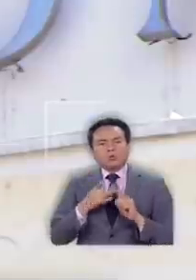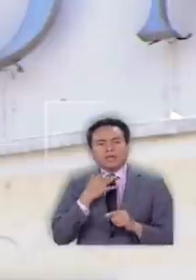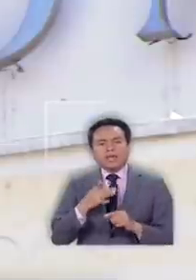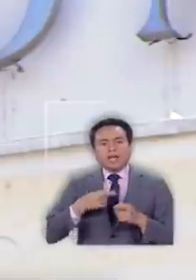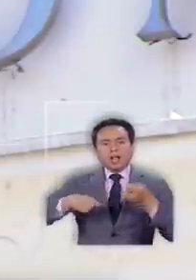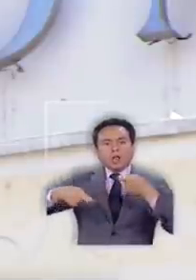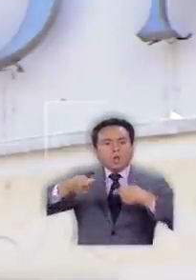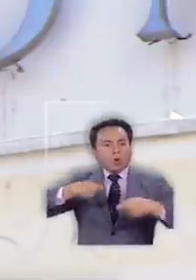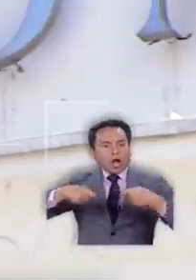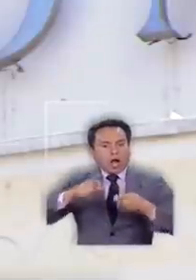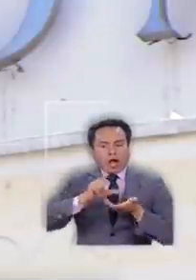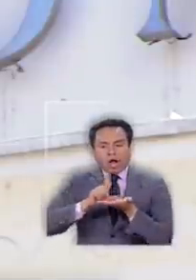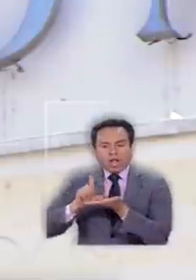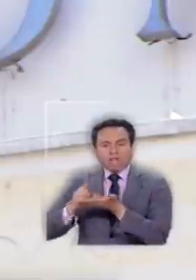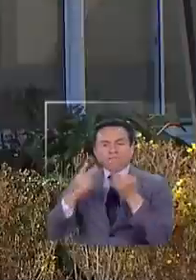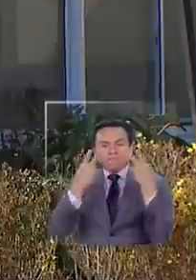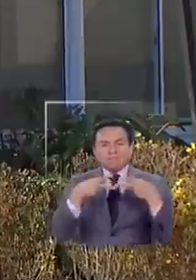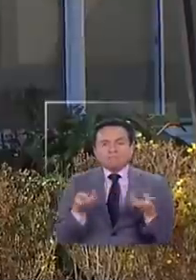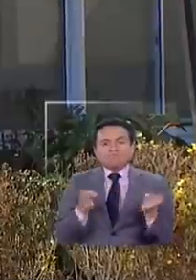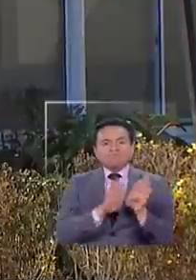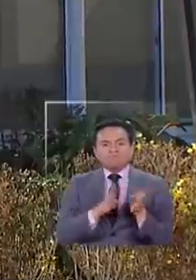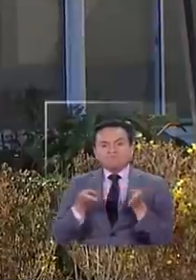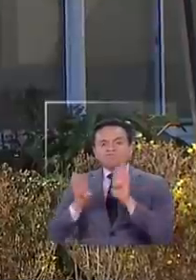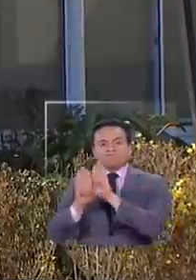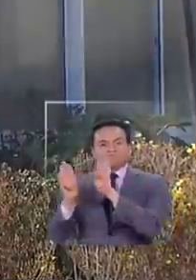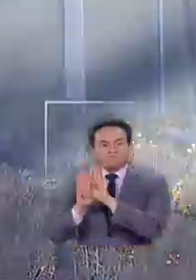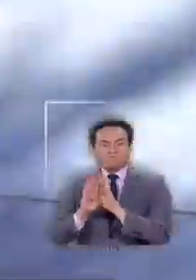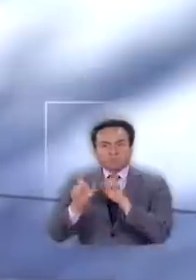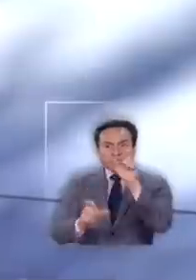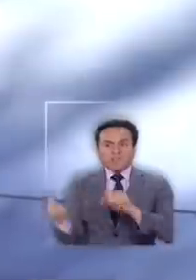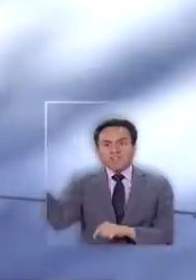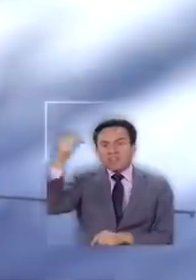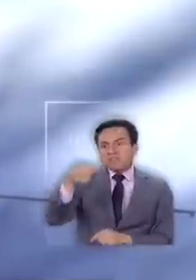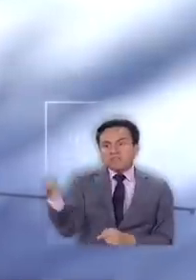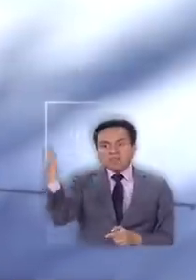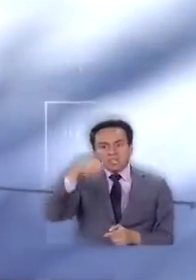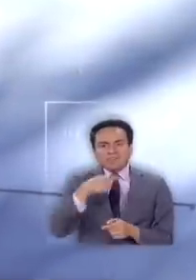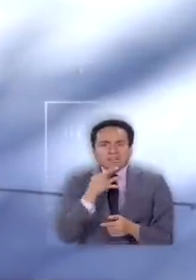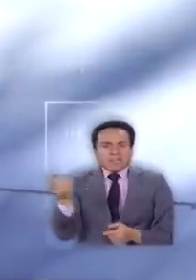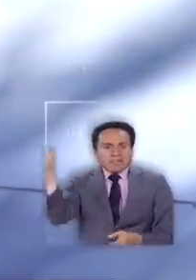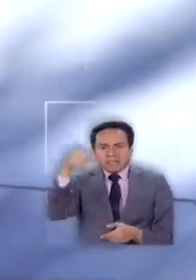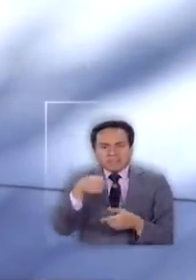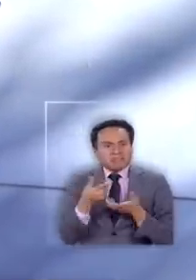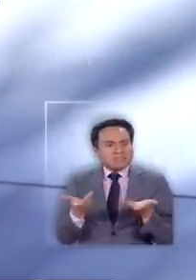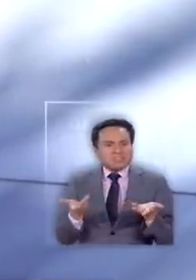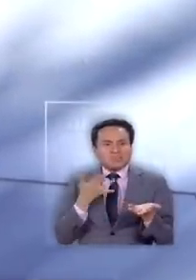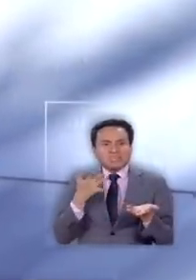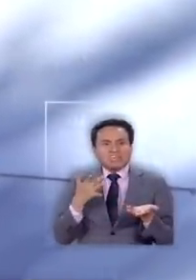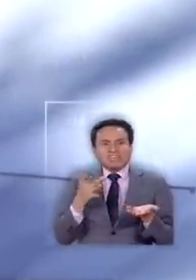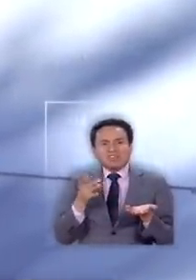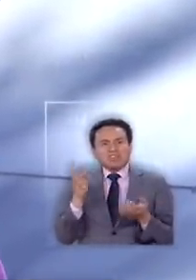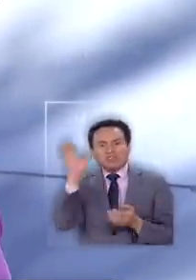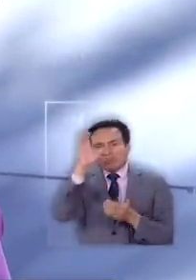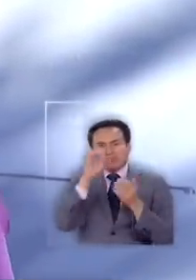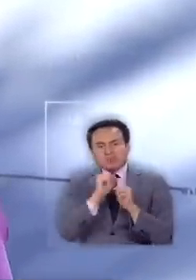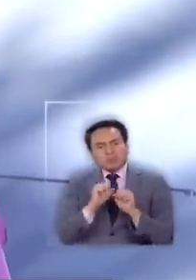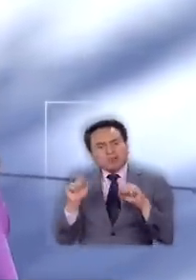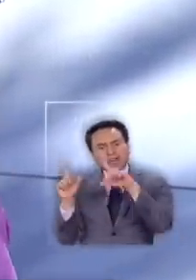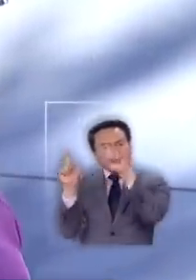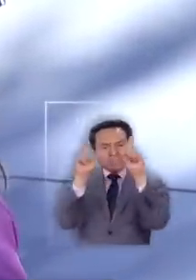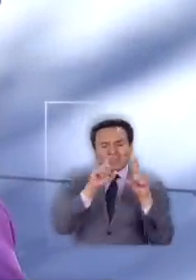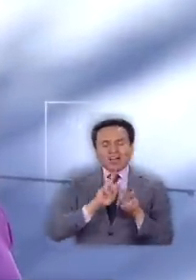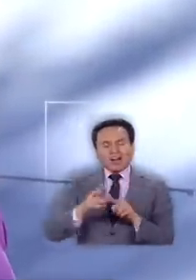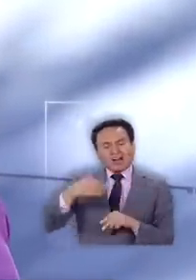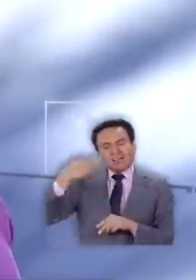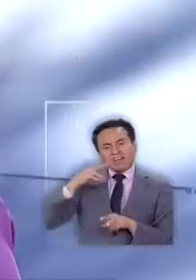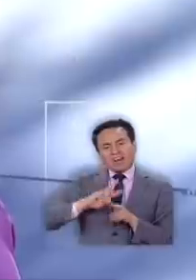locales acá, en Viñeda del Mar, están cerrados. Entonces, aunque vengan, no sé qué van a venir, si en el fondo no pueden pasear o hacer lo